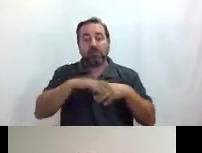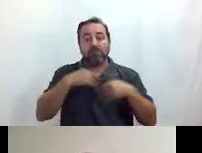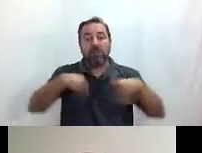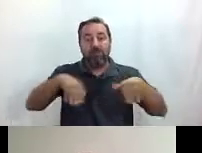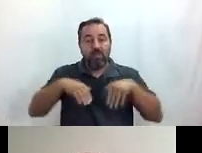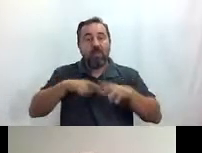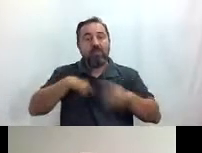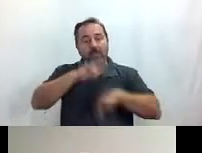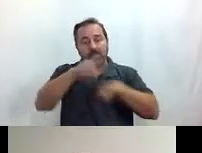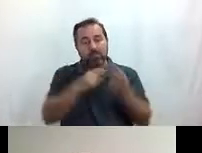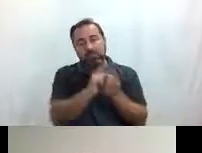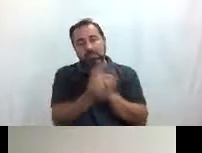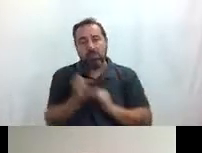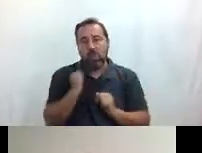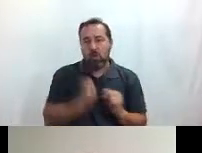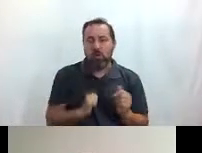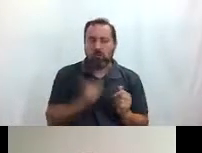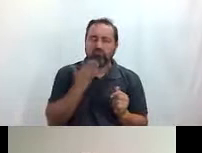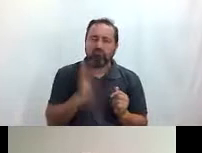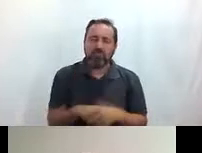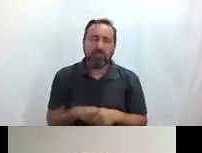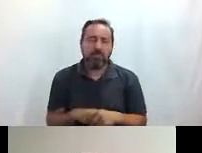las transformamos en unos bolsos muy chulos